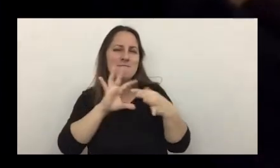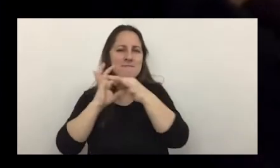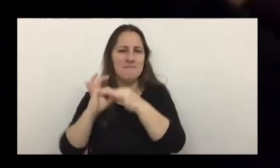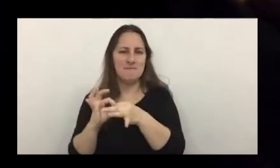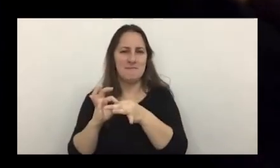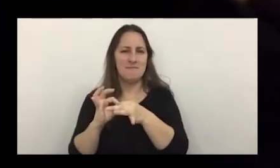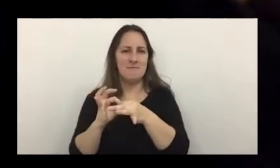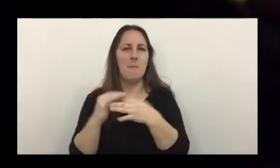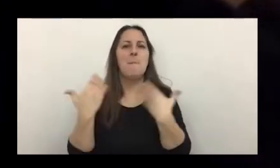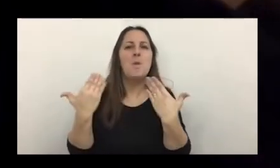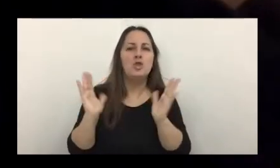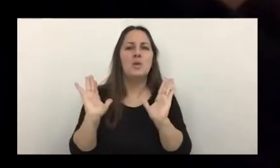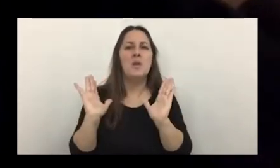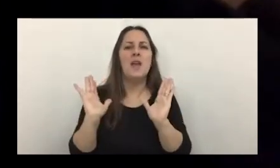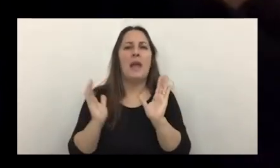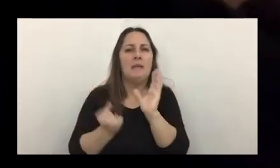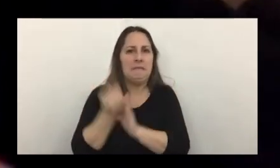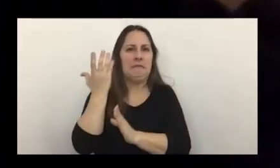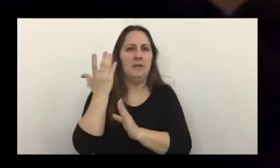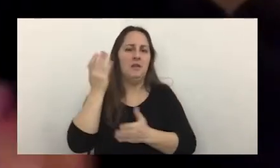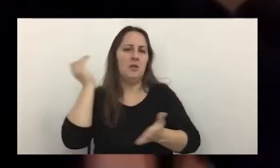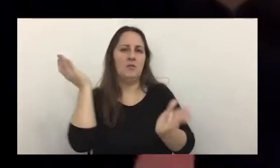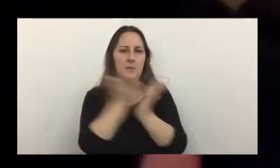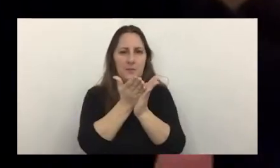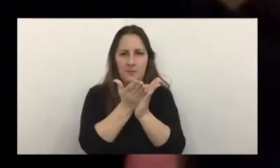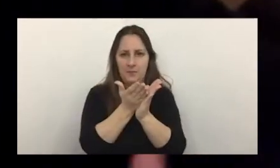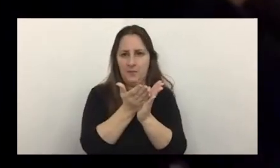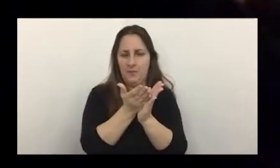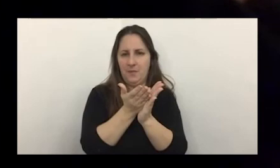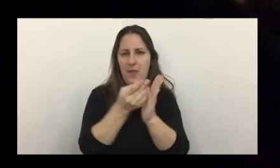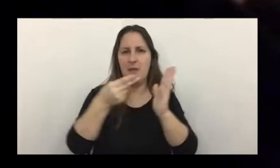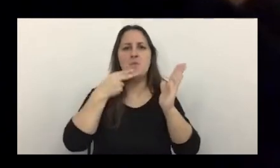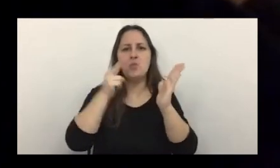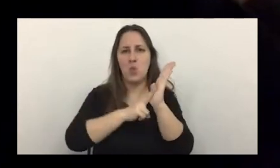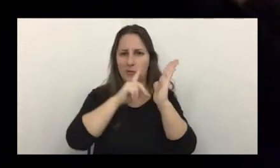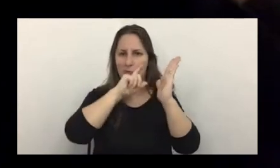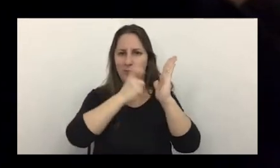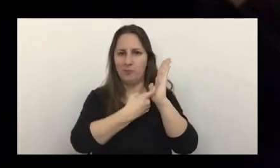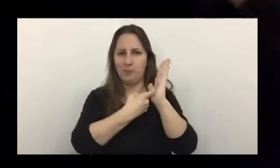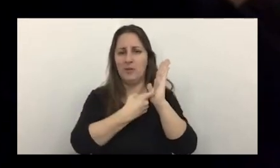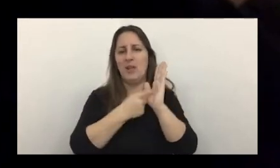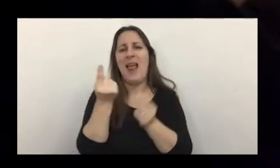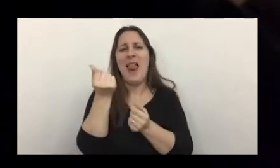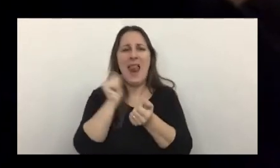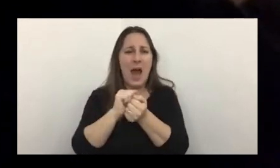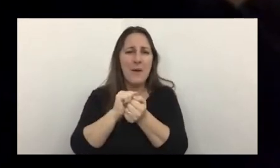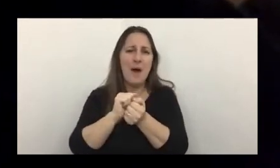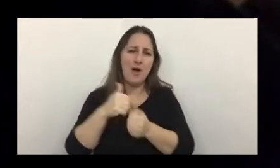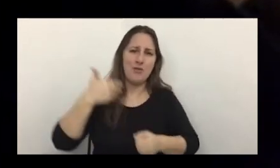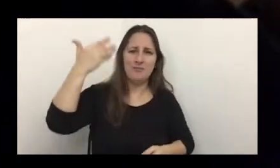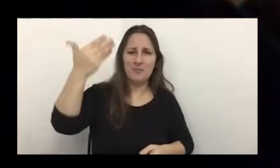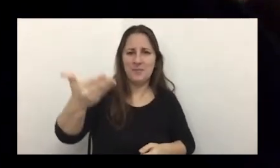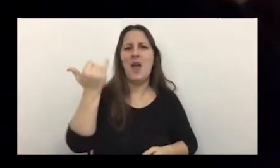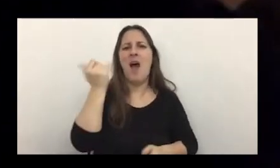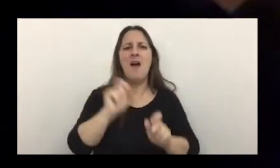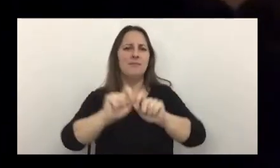lo que es la posible comisión de un delito de evasión de esta naturaleza lo otro quedará para otro momento estará en